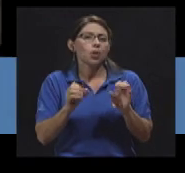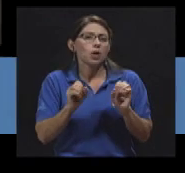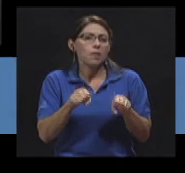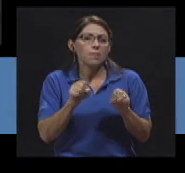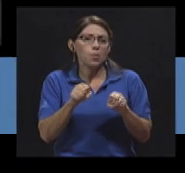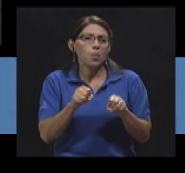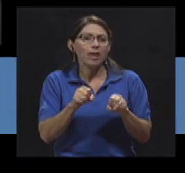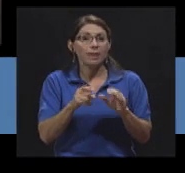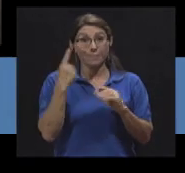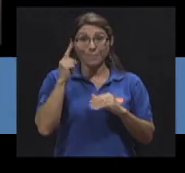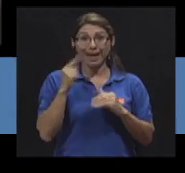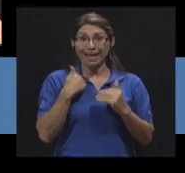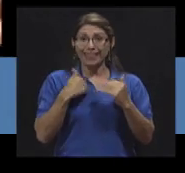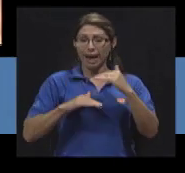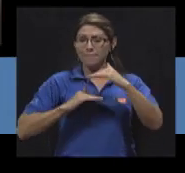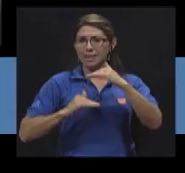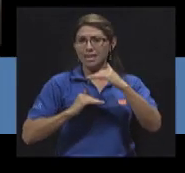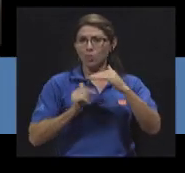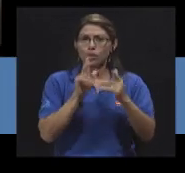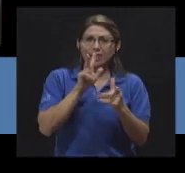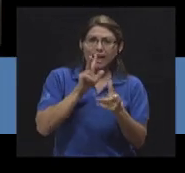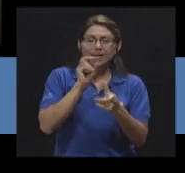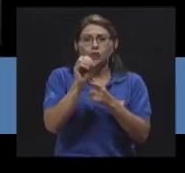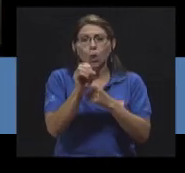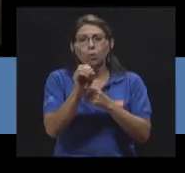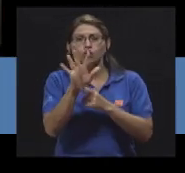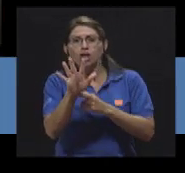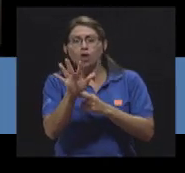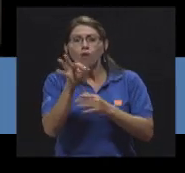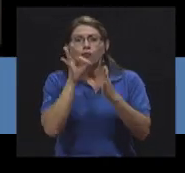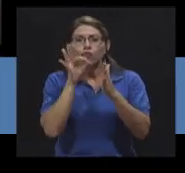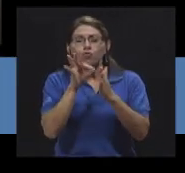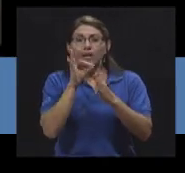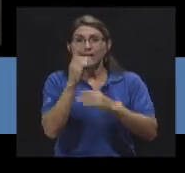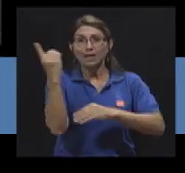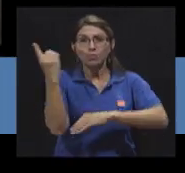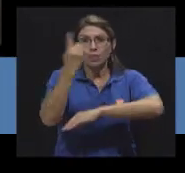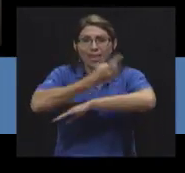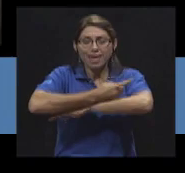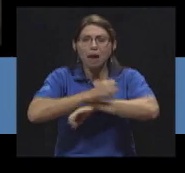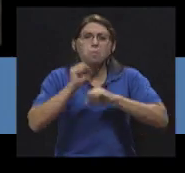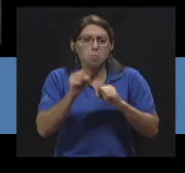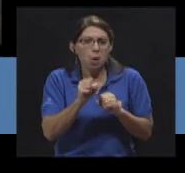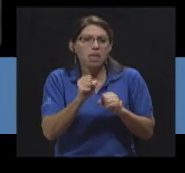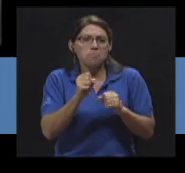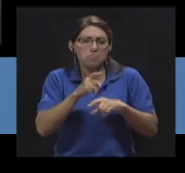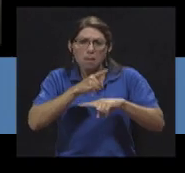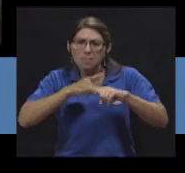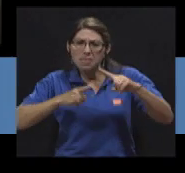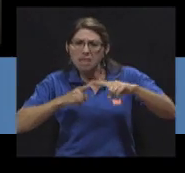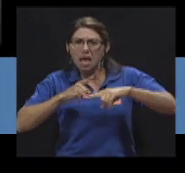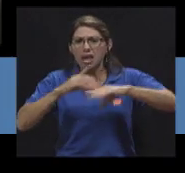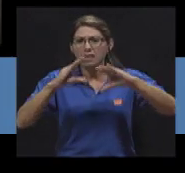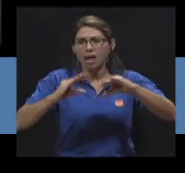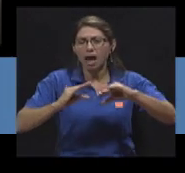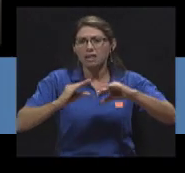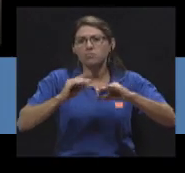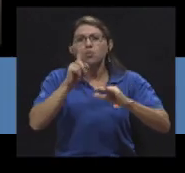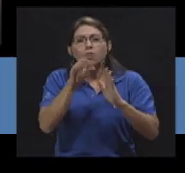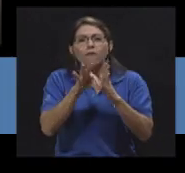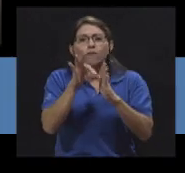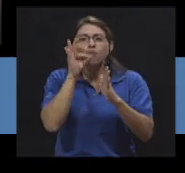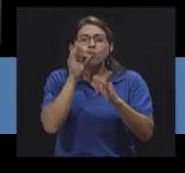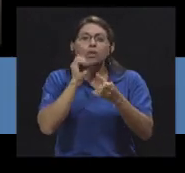para que tenga como mínimo de tres a cinco frutas diarias, otra fruta o se puede tomar un té con un gallito de